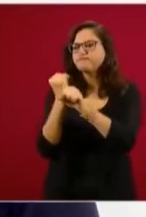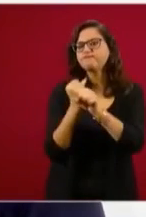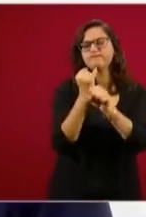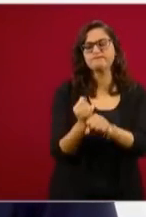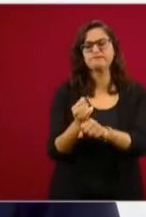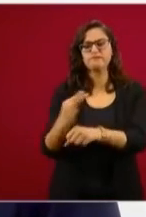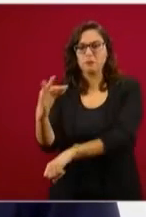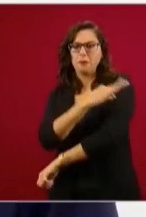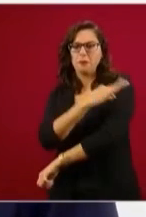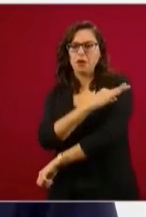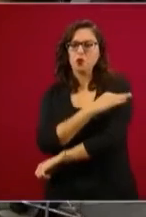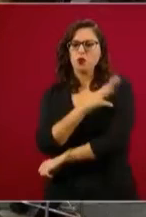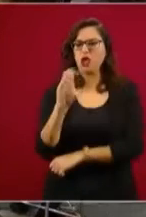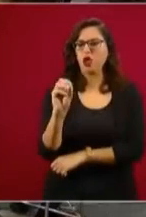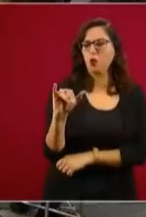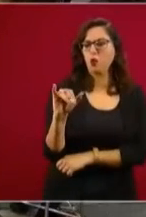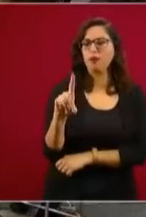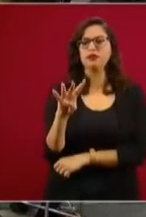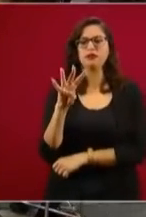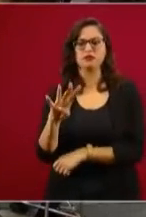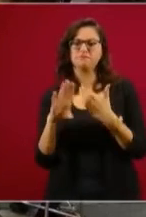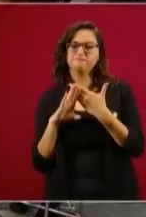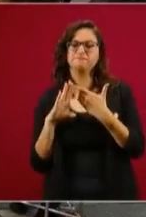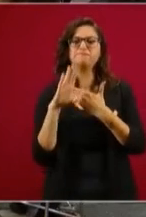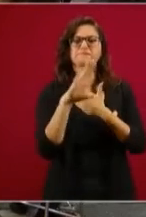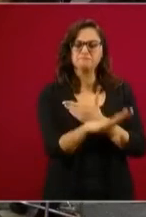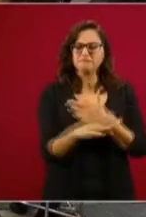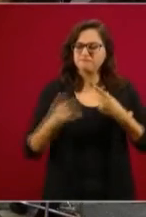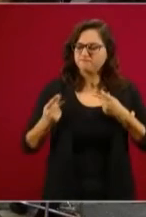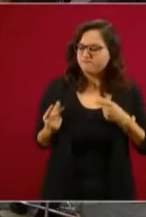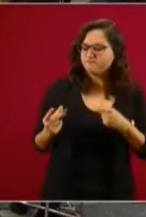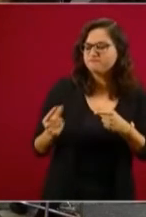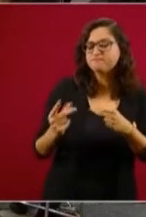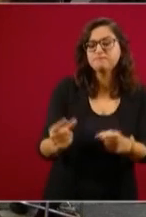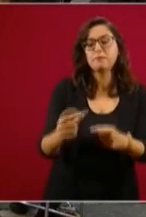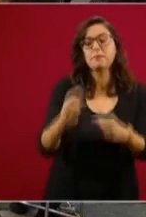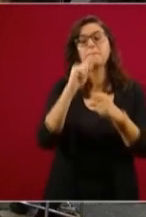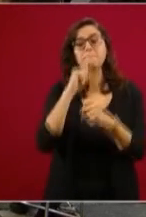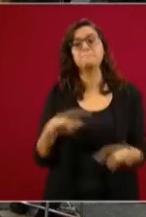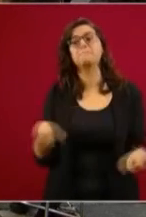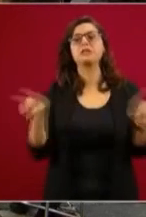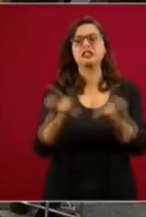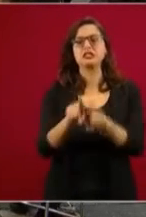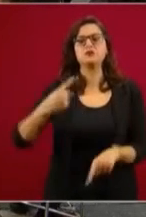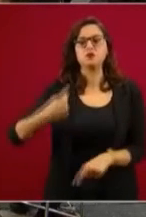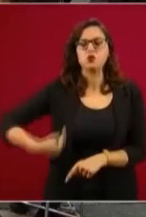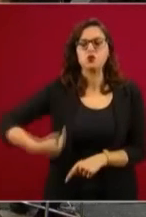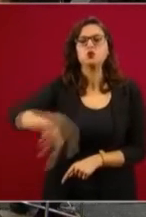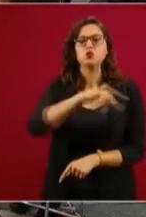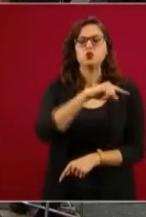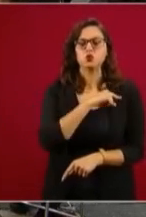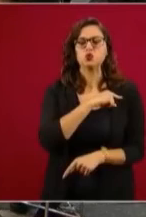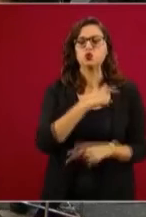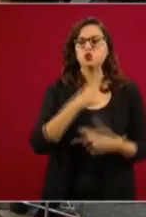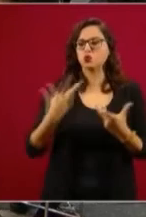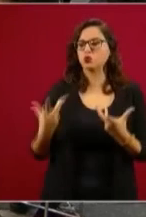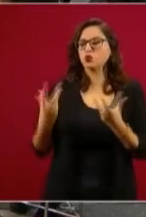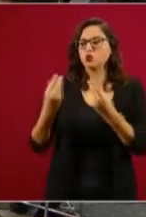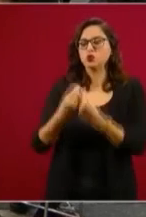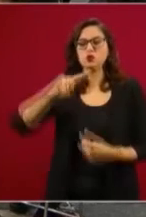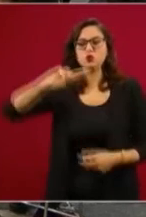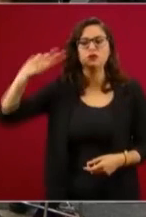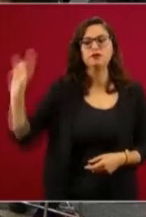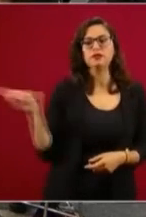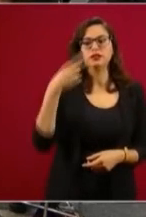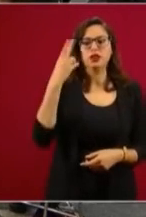presidente de la Suprema Corte, hubieran asistido después de que él los invitó al informe. O porque no era algo en automático,